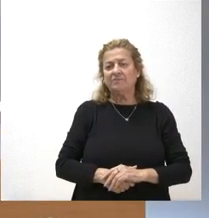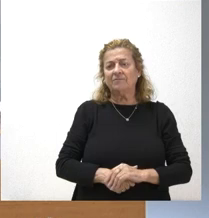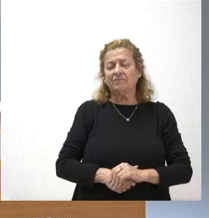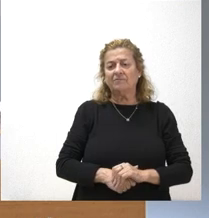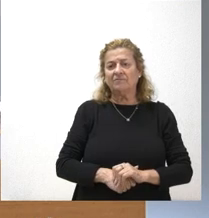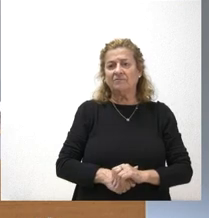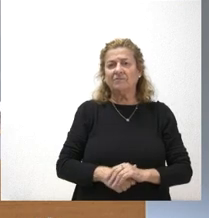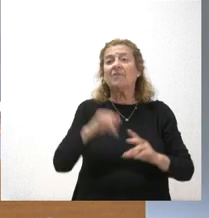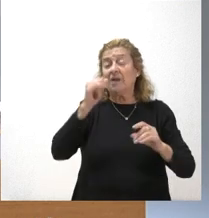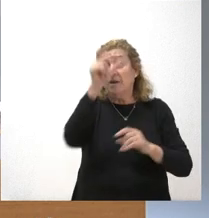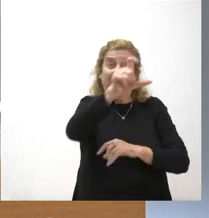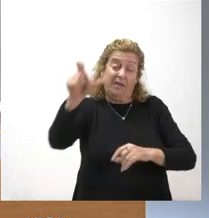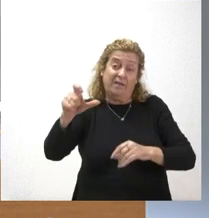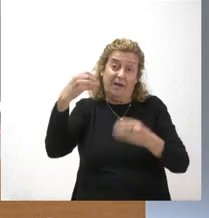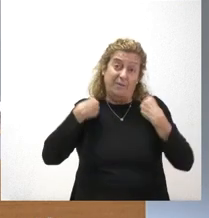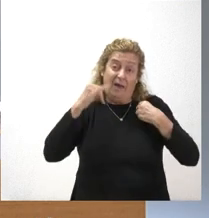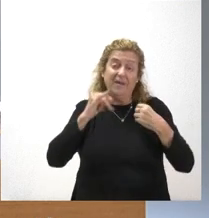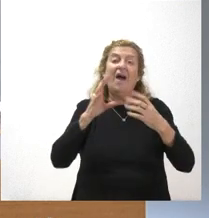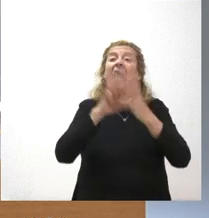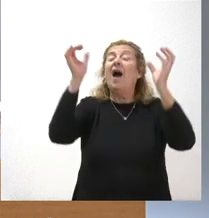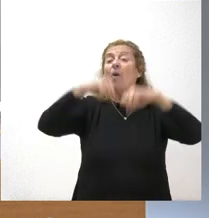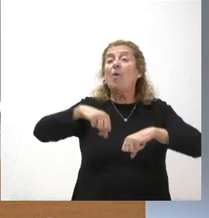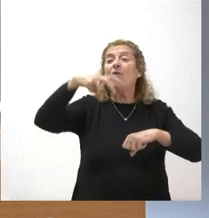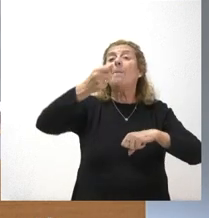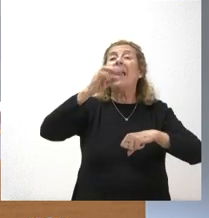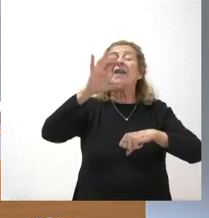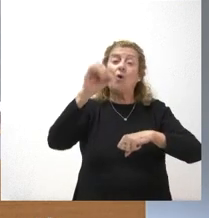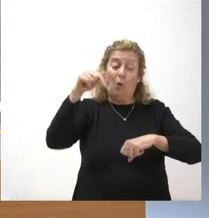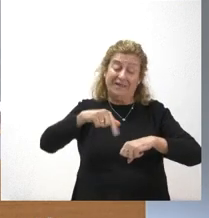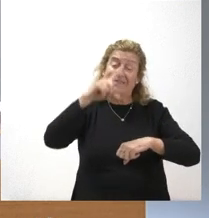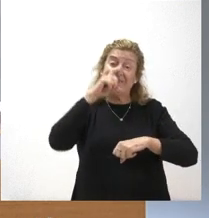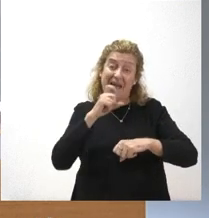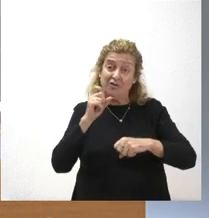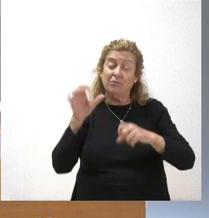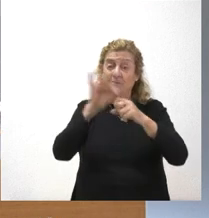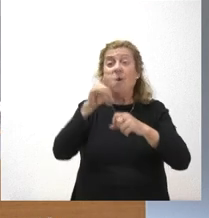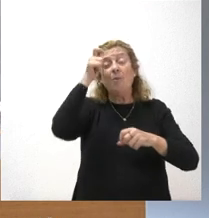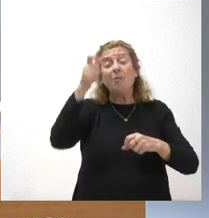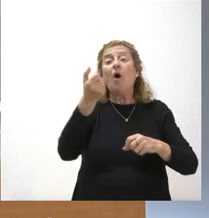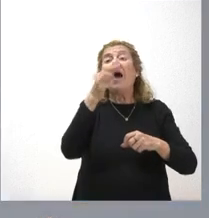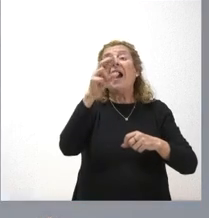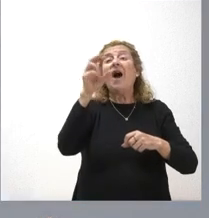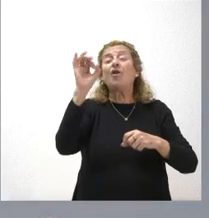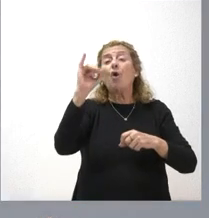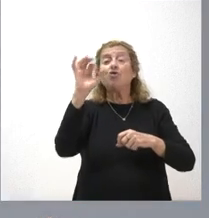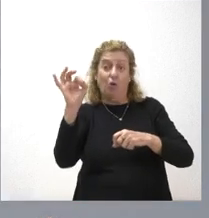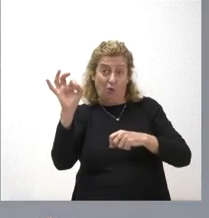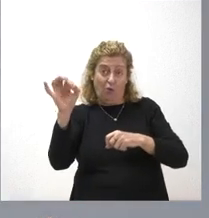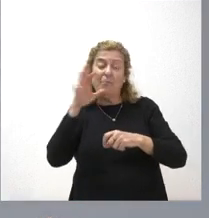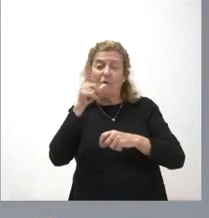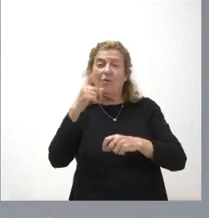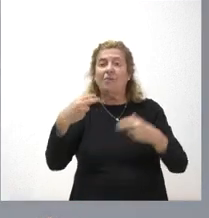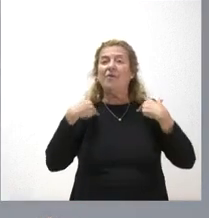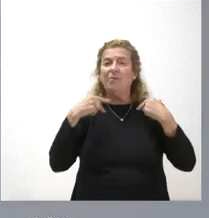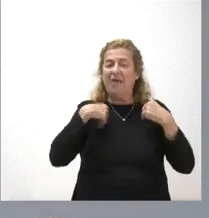y de la población por supuesto el acuerdo marco este año se incorpora rollo de la encomienda al acuerdo marco como un municipio